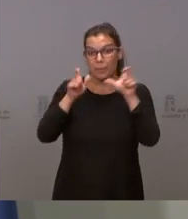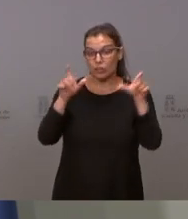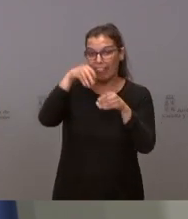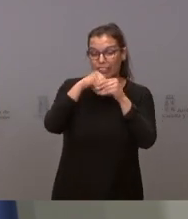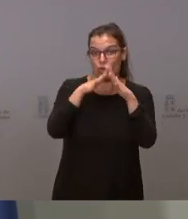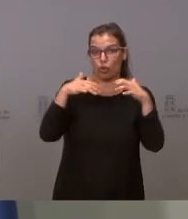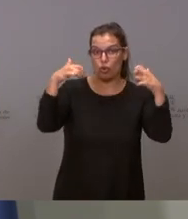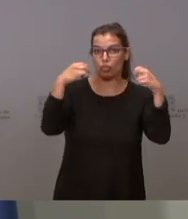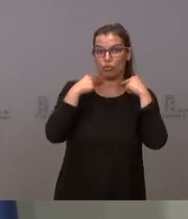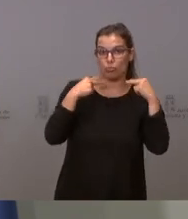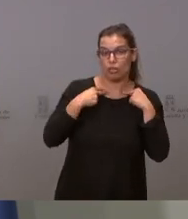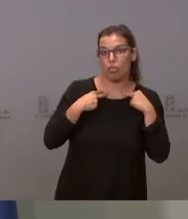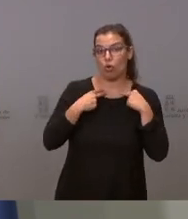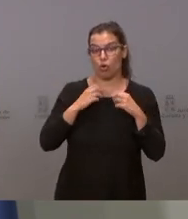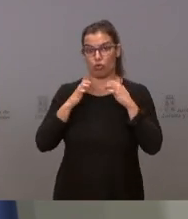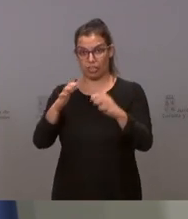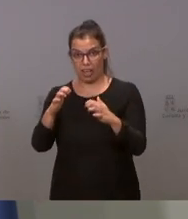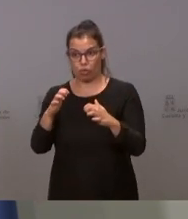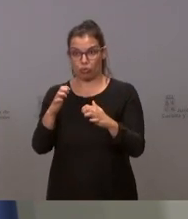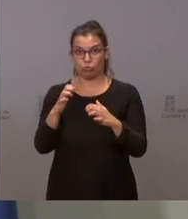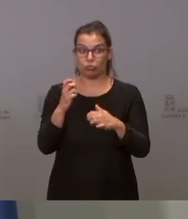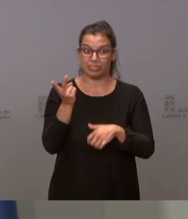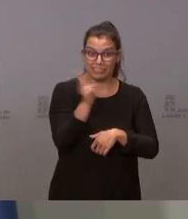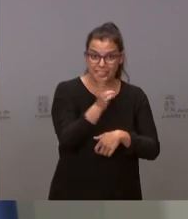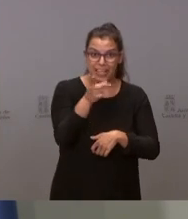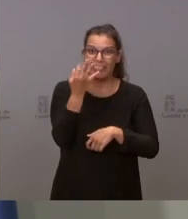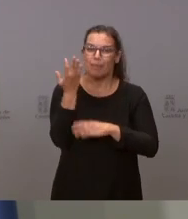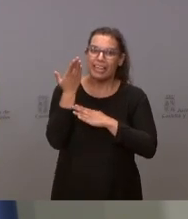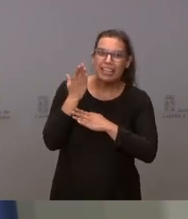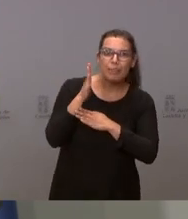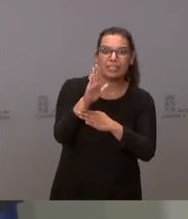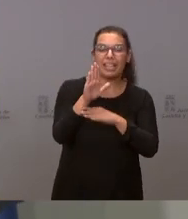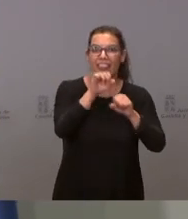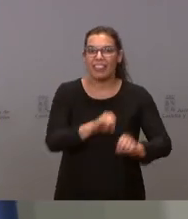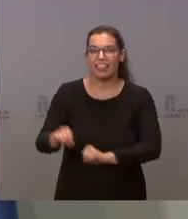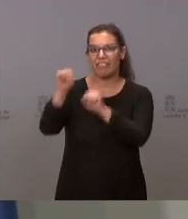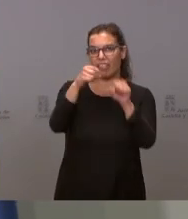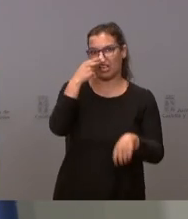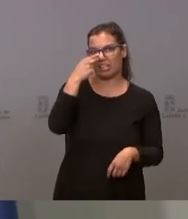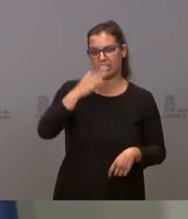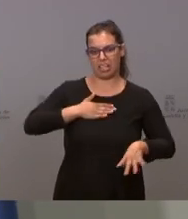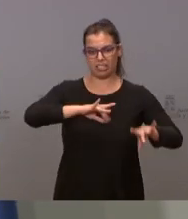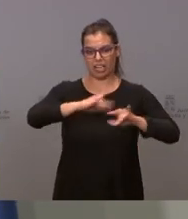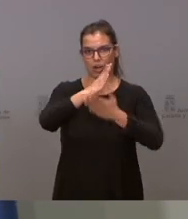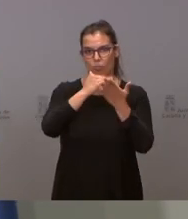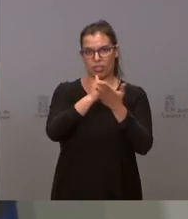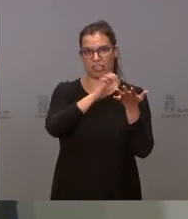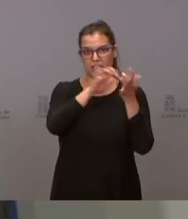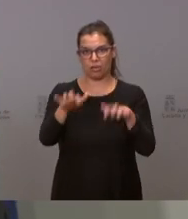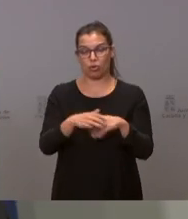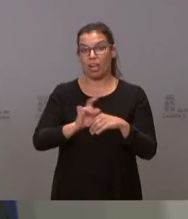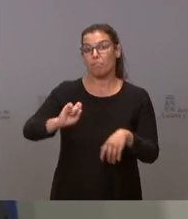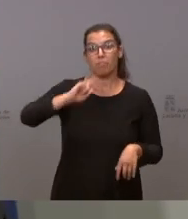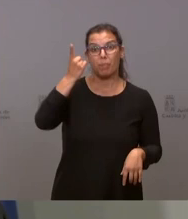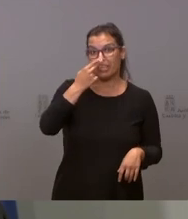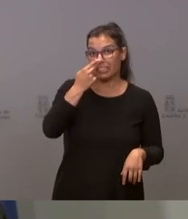de la comunidad en el Congreso de los Diputados es defender los intereses de la comunidad y el primer interés